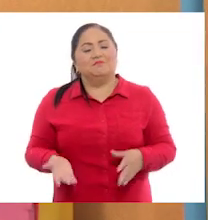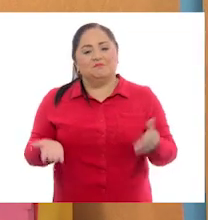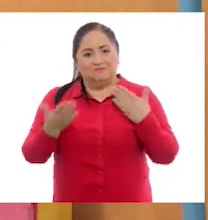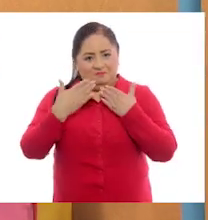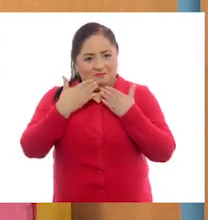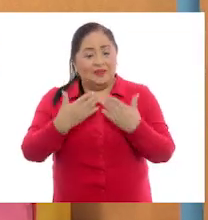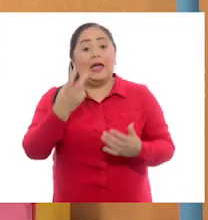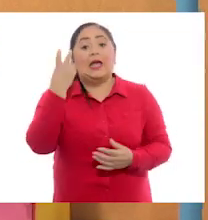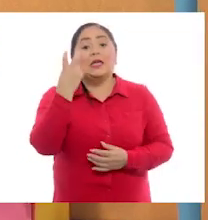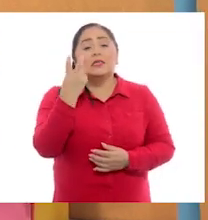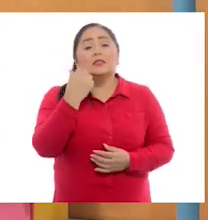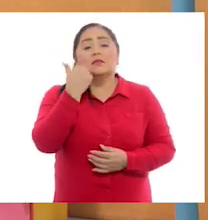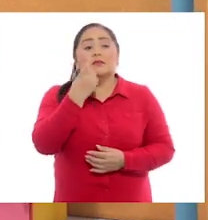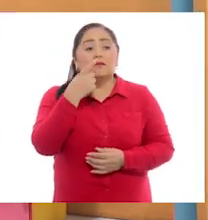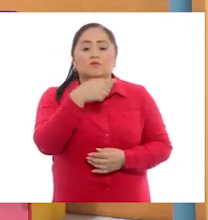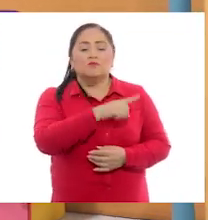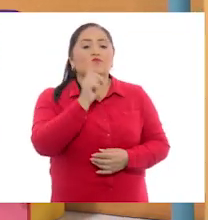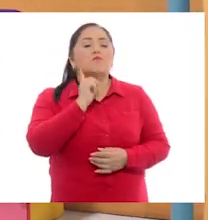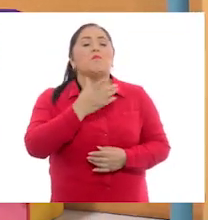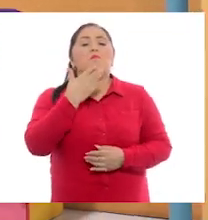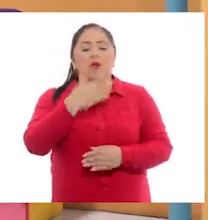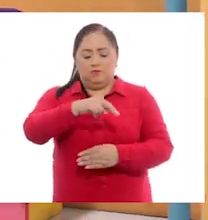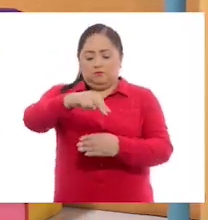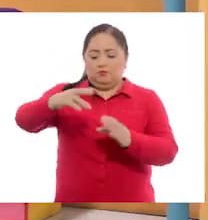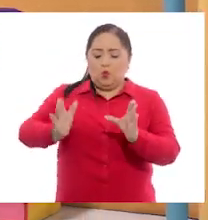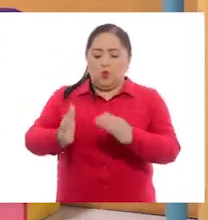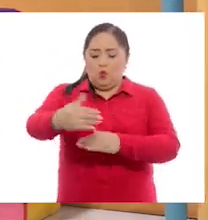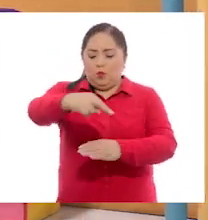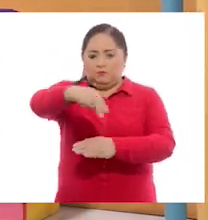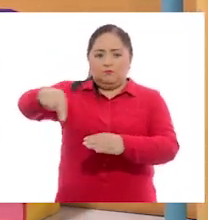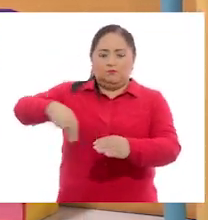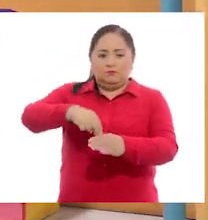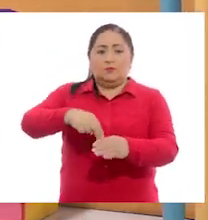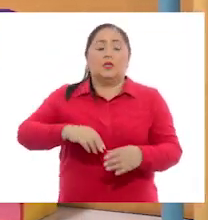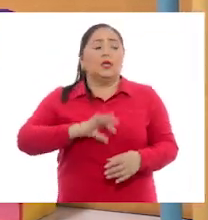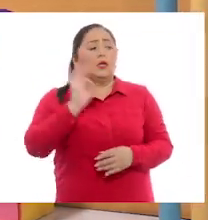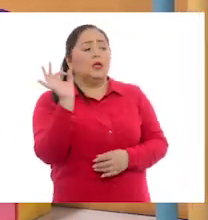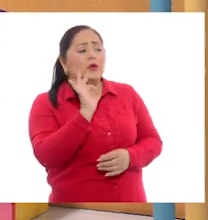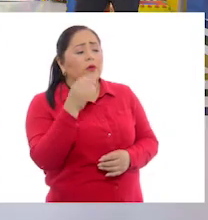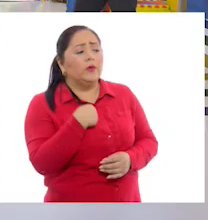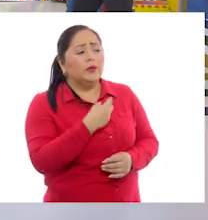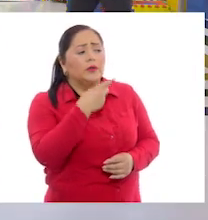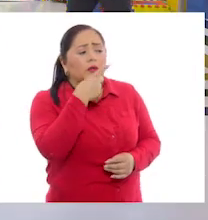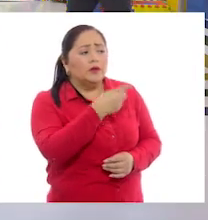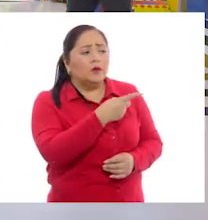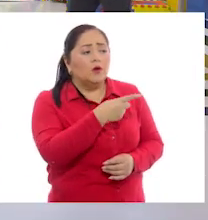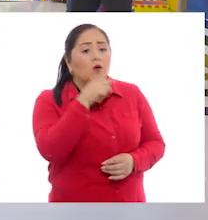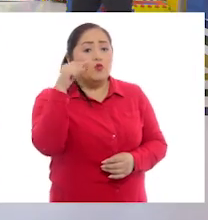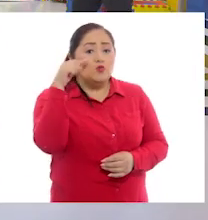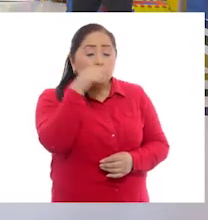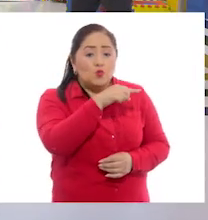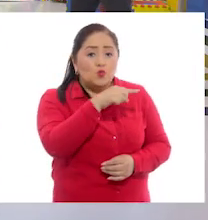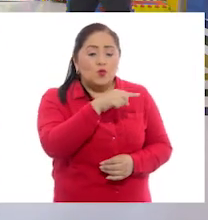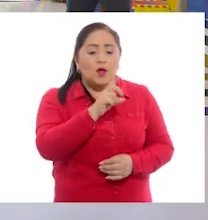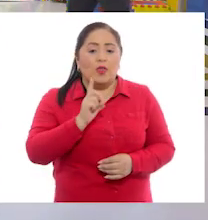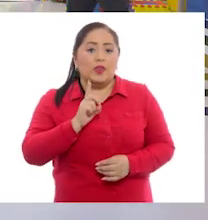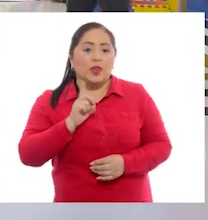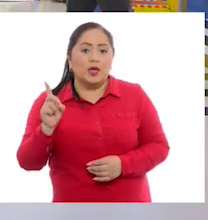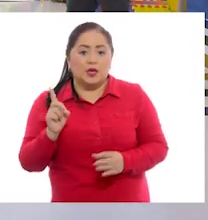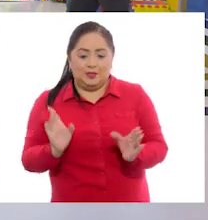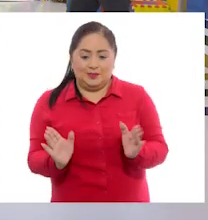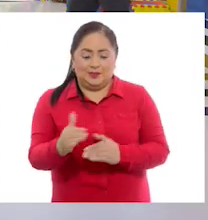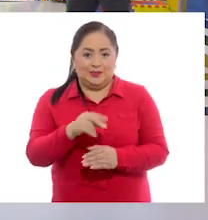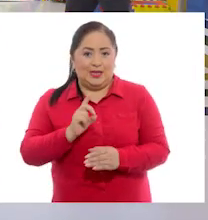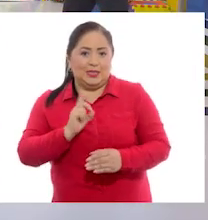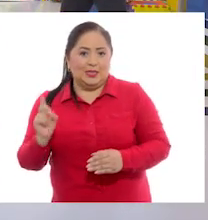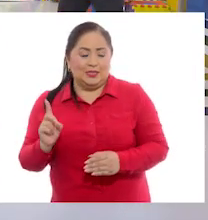bien. Eso quiere decir que Pili se ubicó correctamente. Pili, ¿y si yo te dijera, colócate a la derecha del